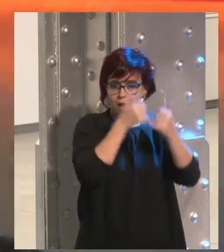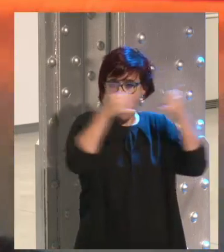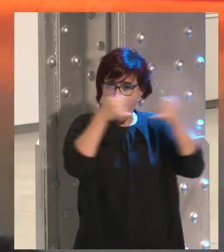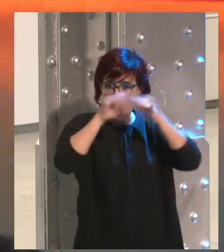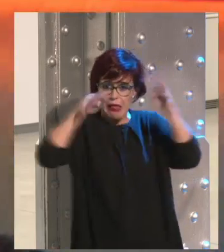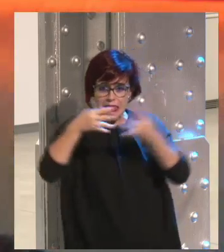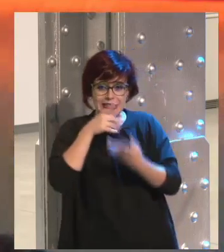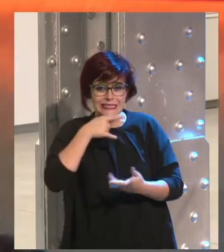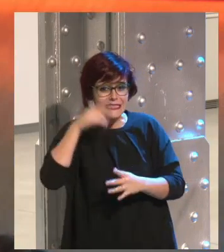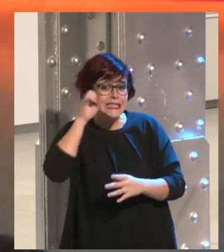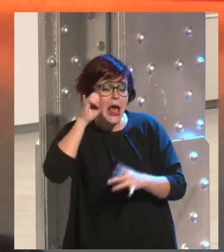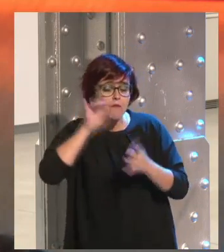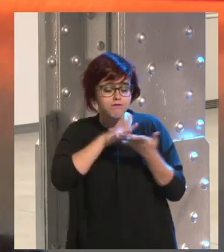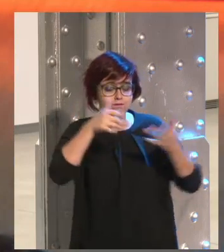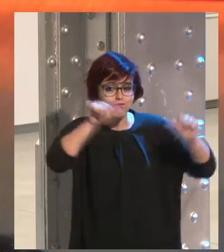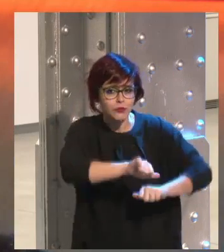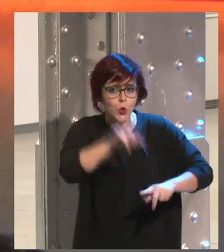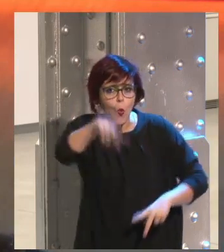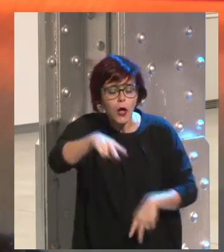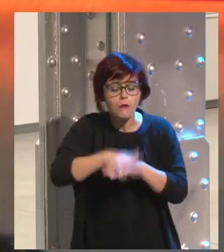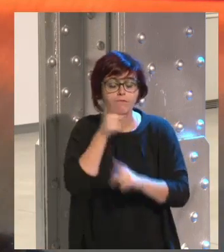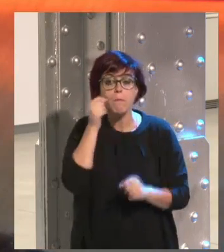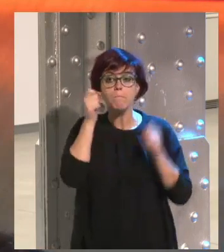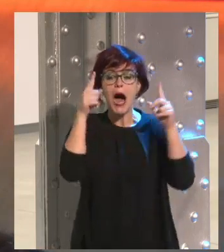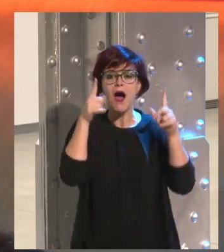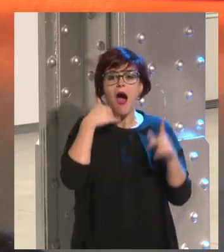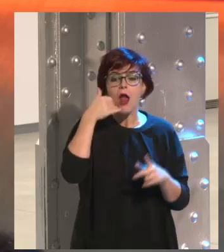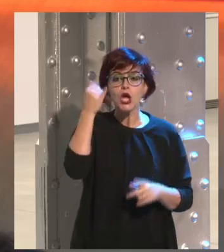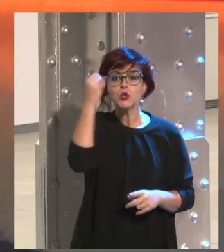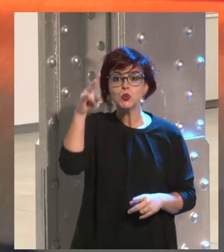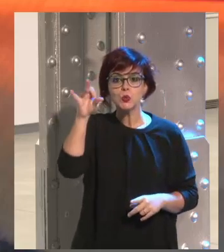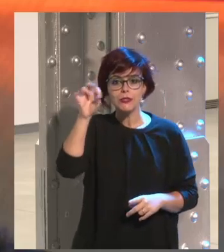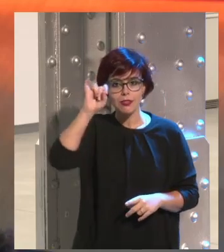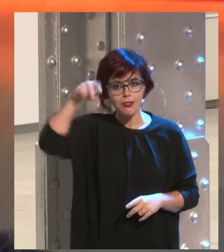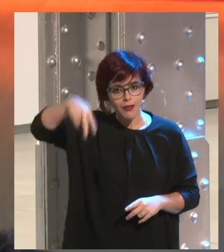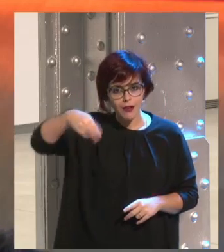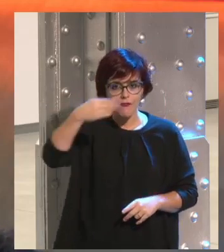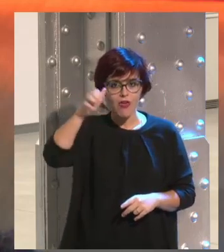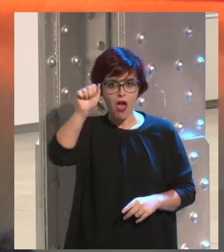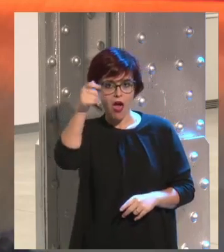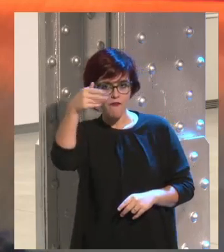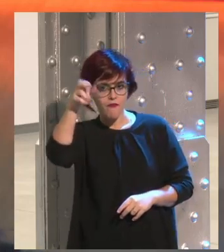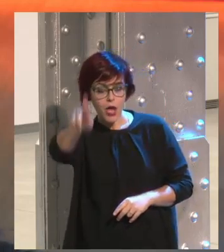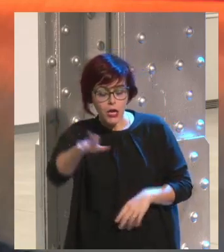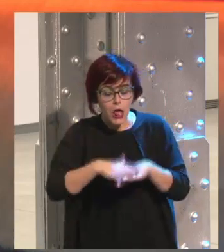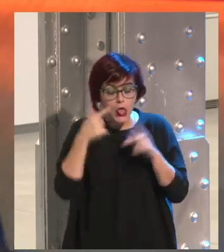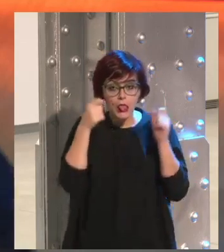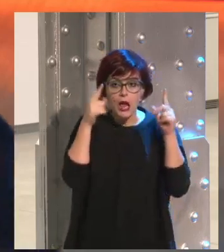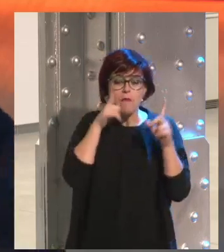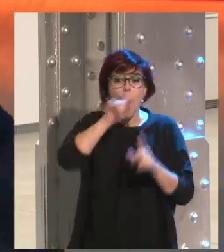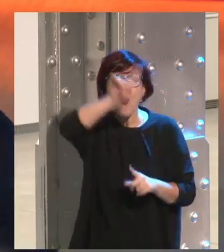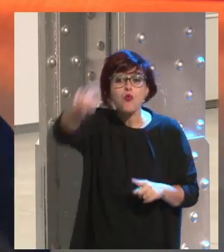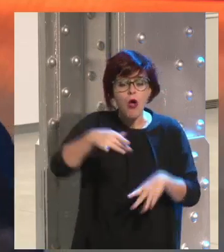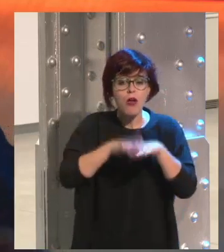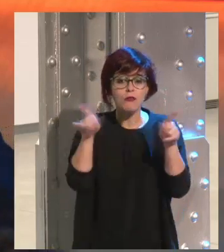Se cayeron y se dieron cuenta que se había abierto la cuenta un tal Justin Bieber. Pero en una hora había subido una foto